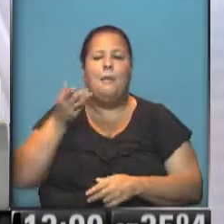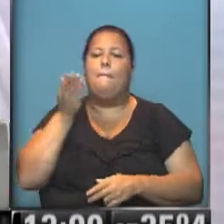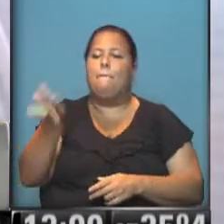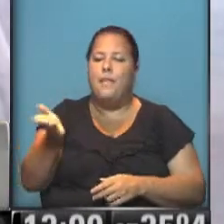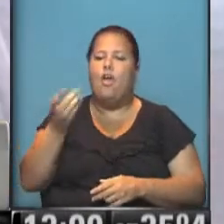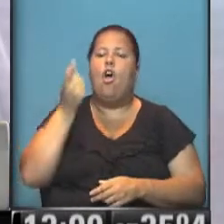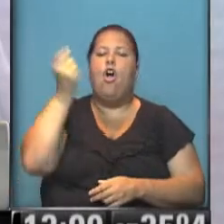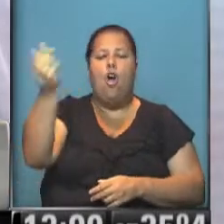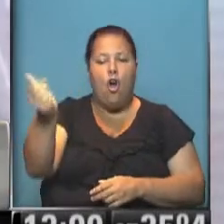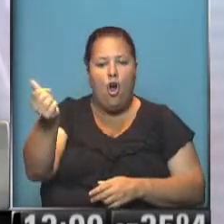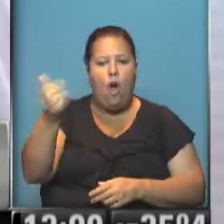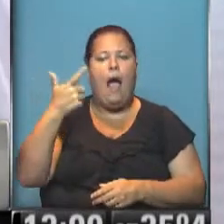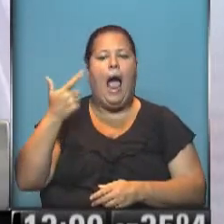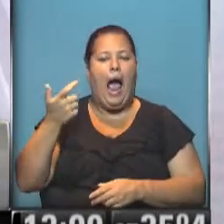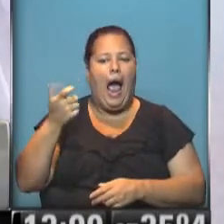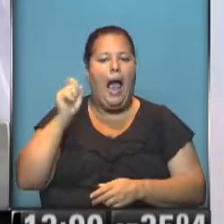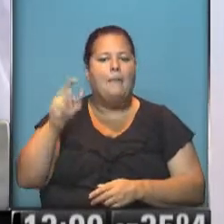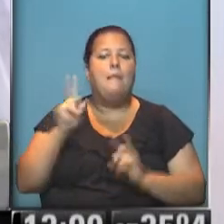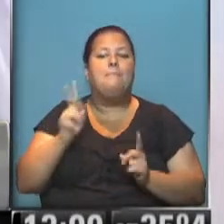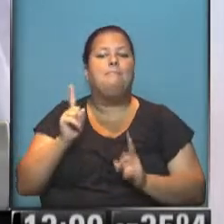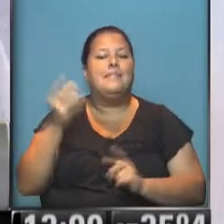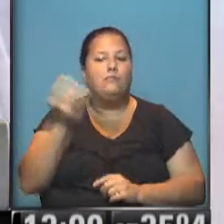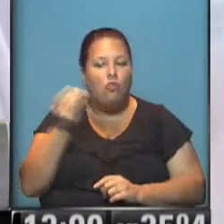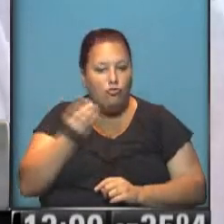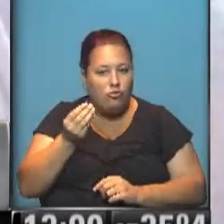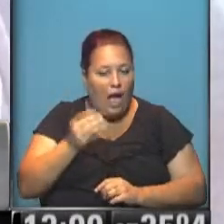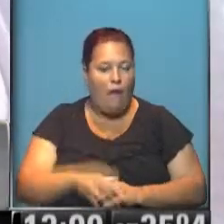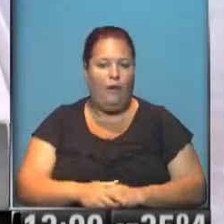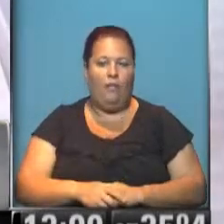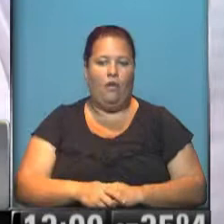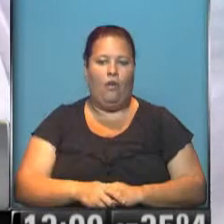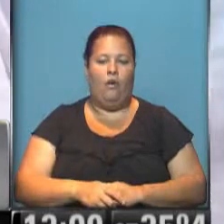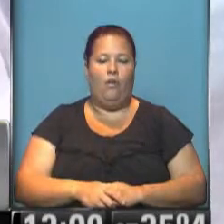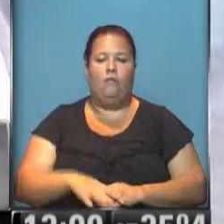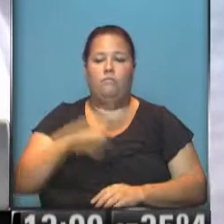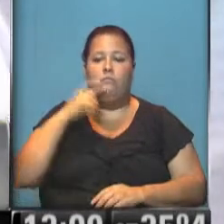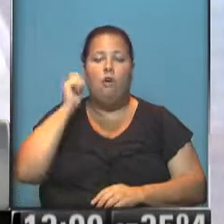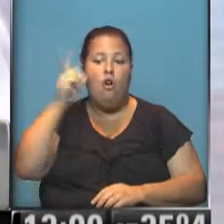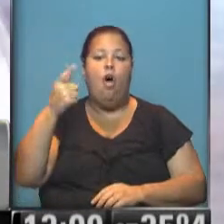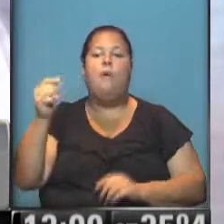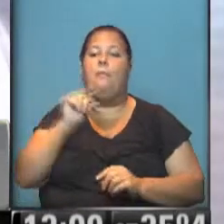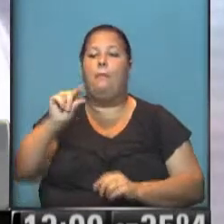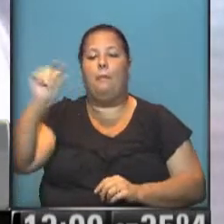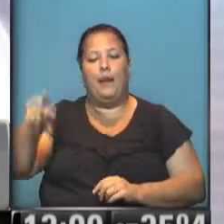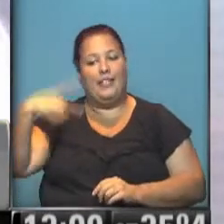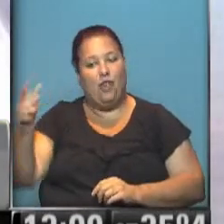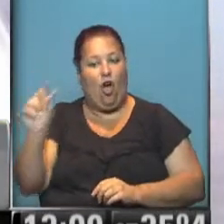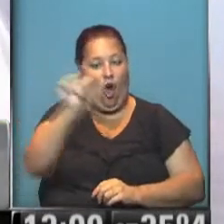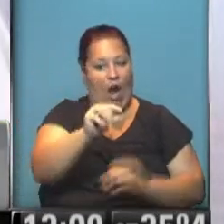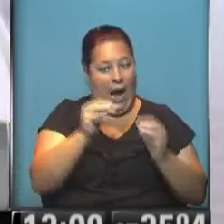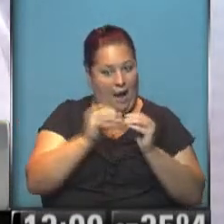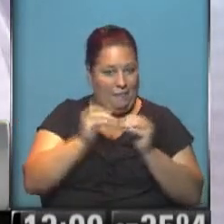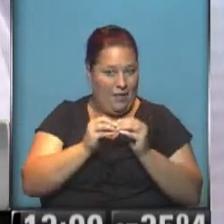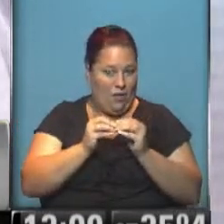pedido que le comprara un arma el mismo sábado en la que consiguió el arma por vía de su